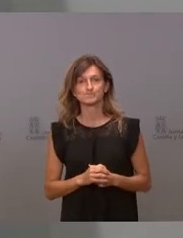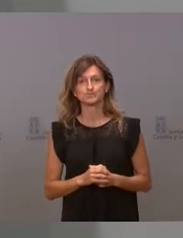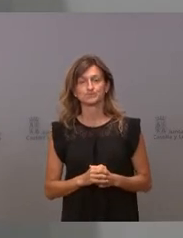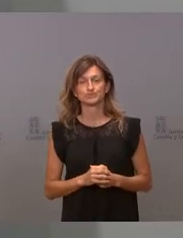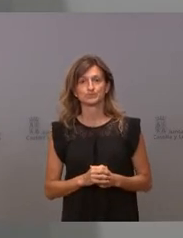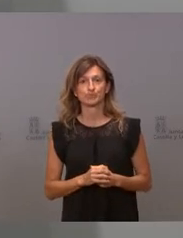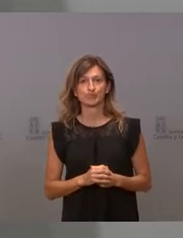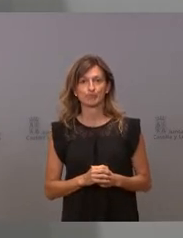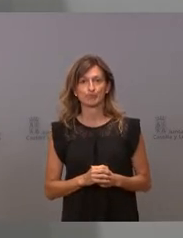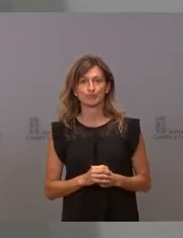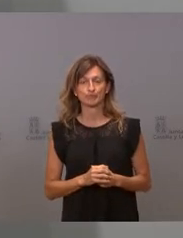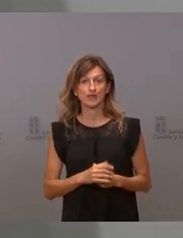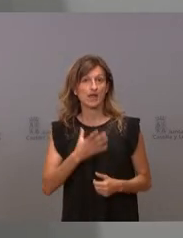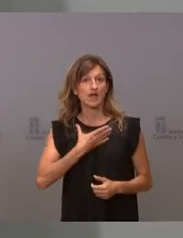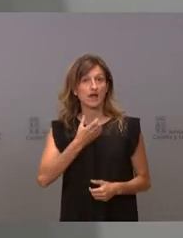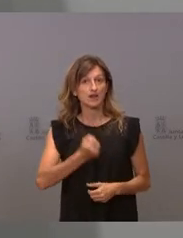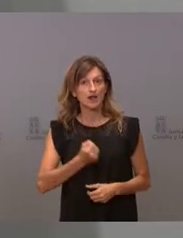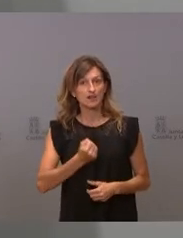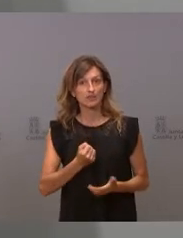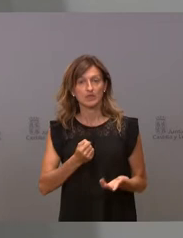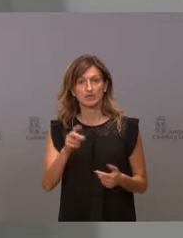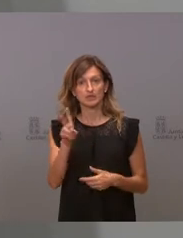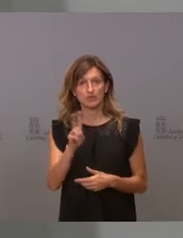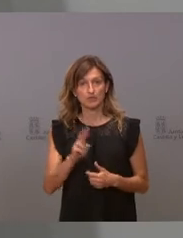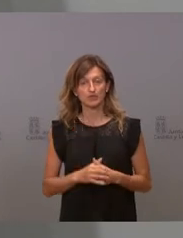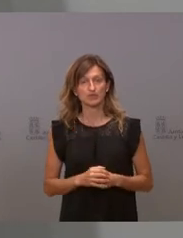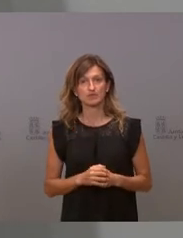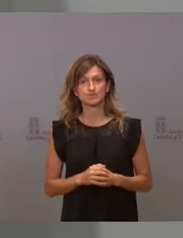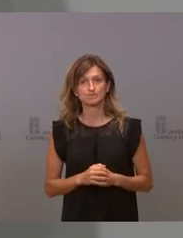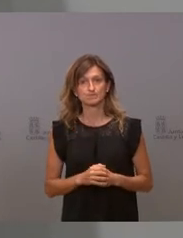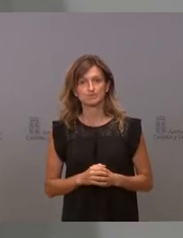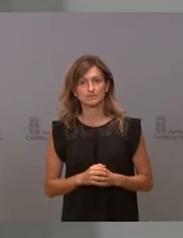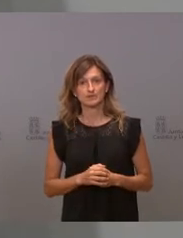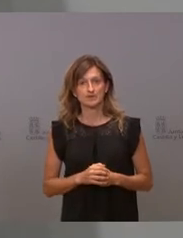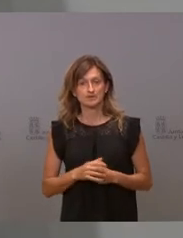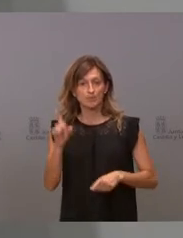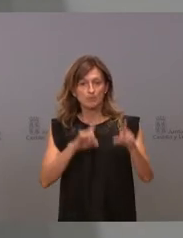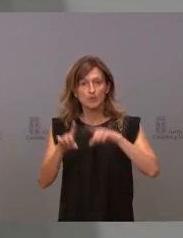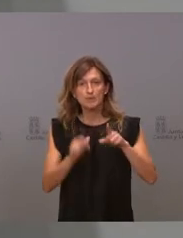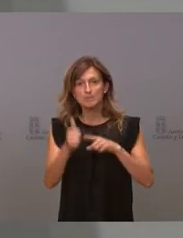Y el alcalde no quiere tener más conflictos y yo tampoco.